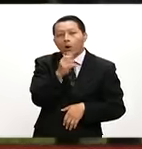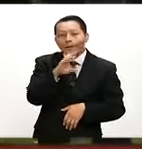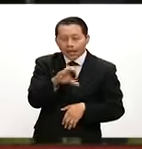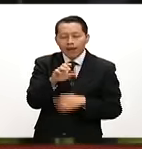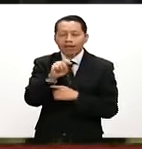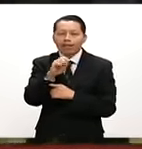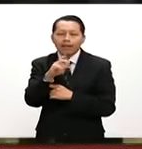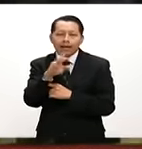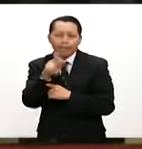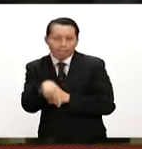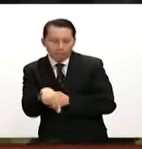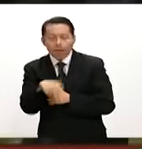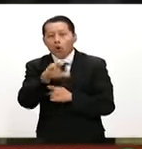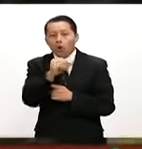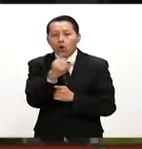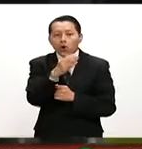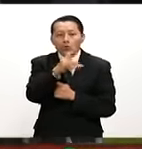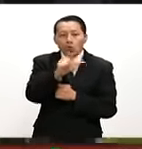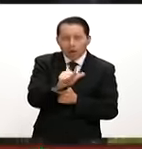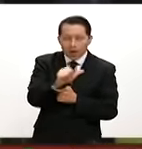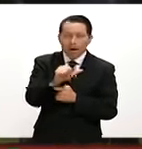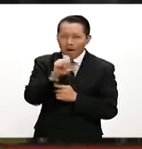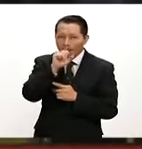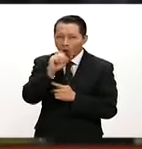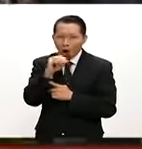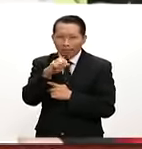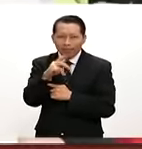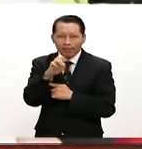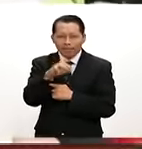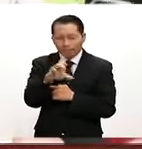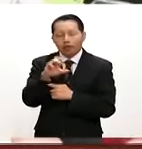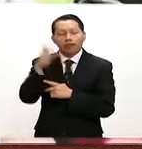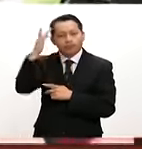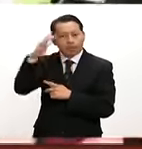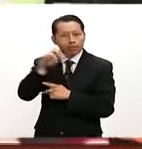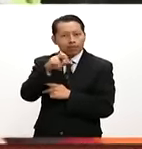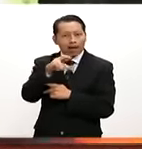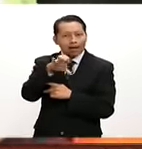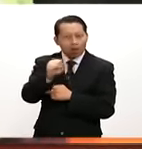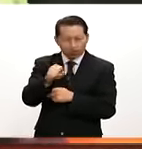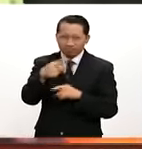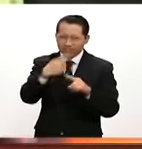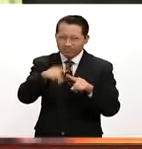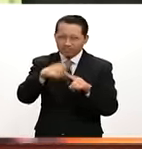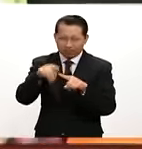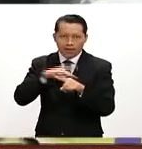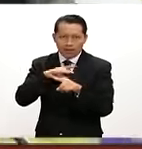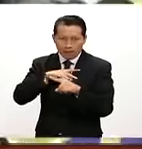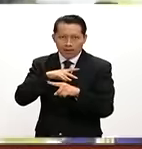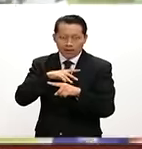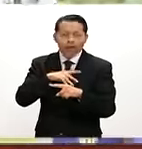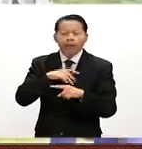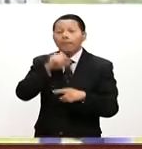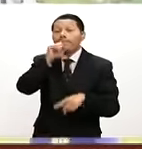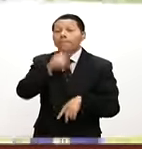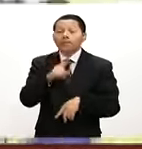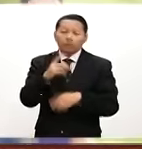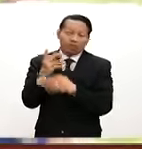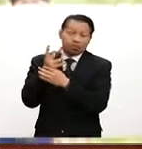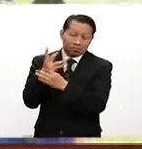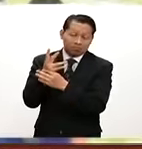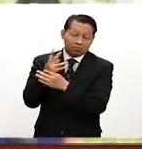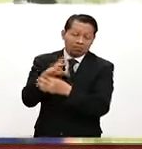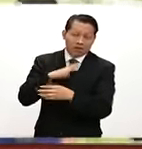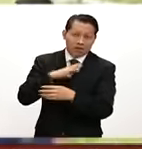Tecpan de Galeana, Coyuca de Benítez, Florencio Villarreal, Oumetepec, San Marcos y Leatenco, entre otros. El funcionario estatal dio a conocer que en estos